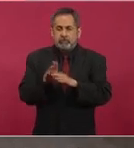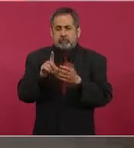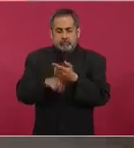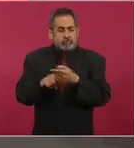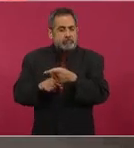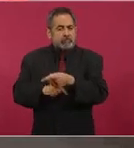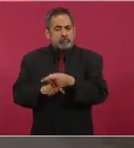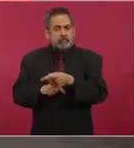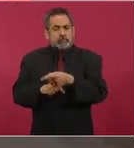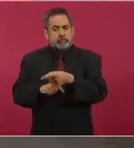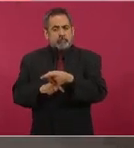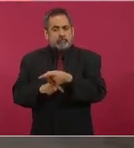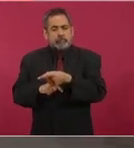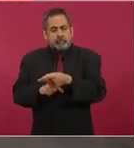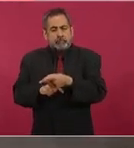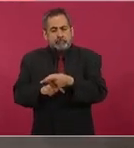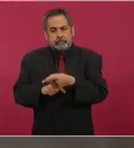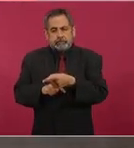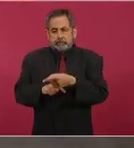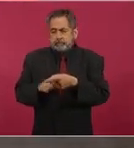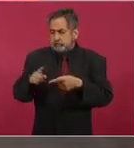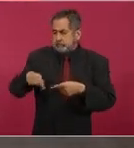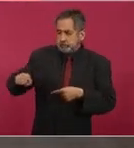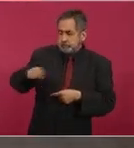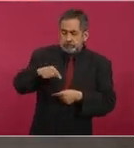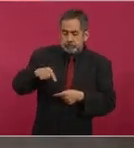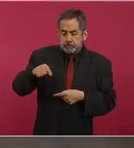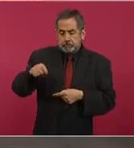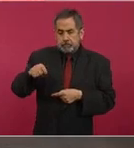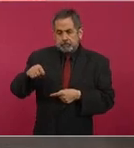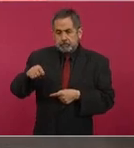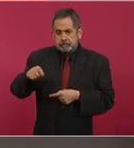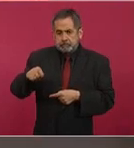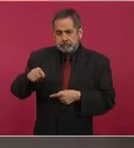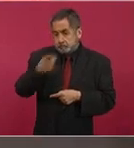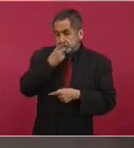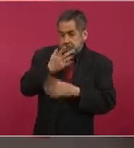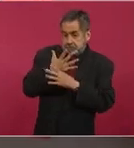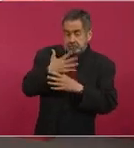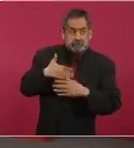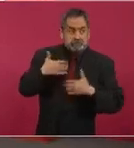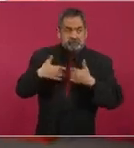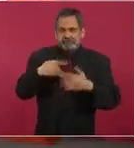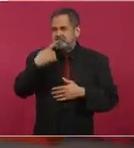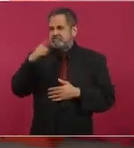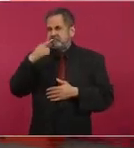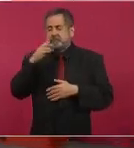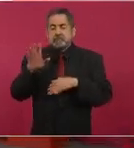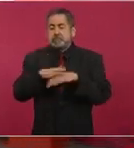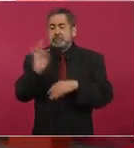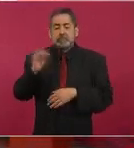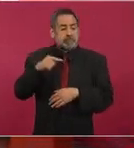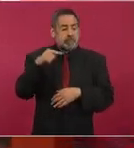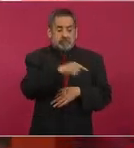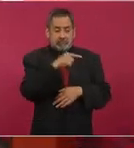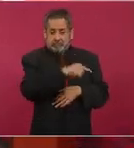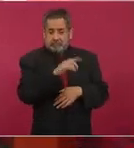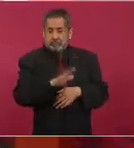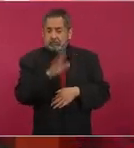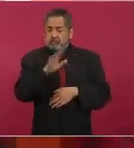quejándose, según lo que expresas, de un posible despojo,